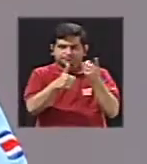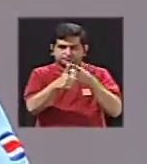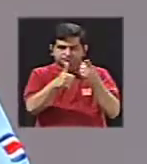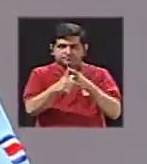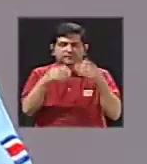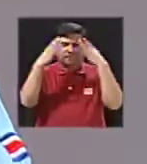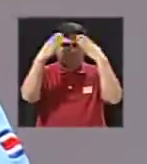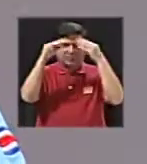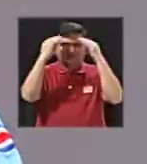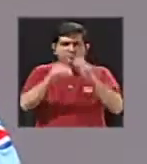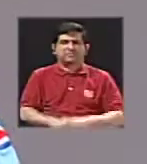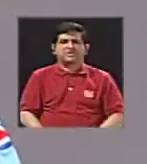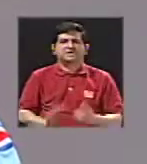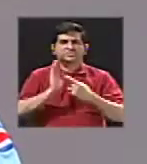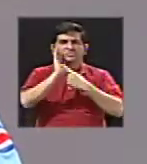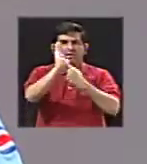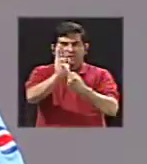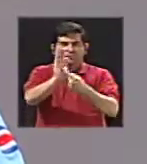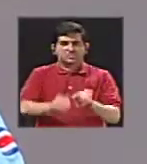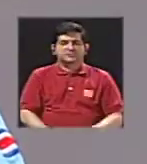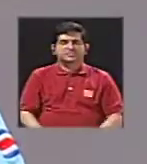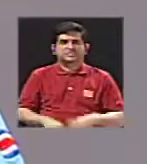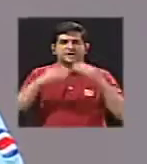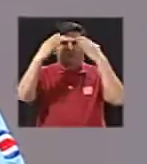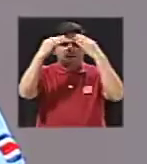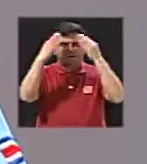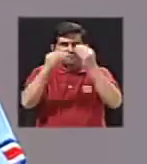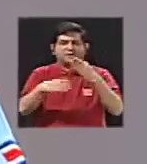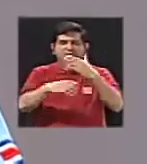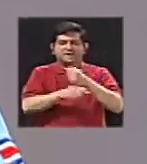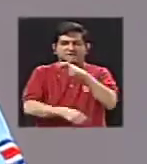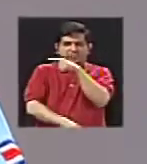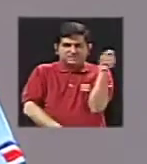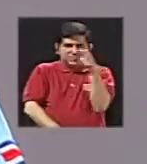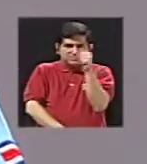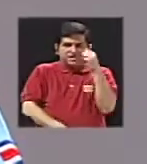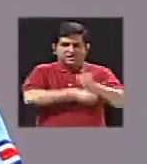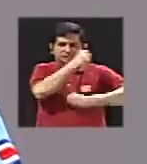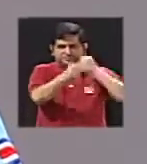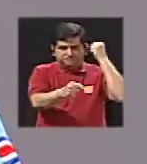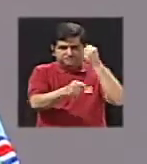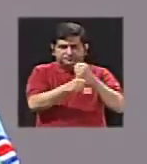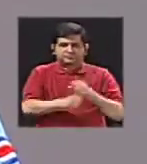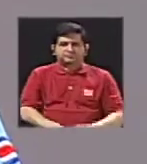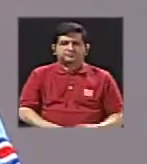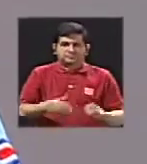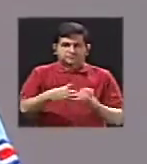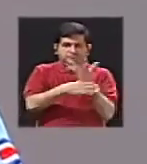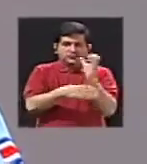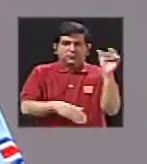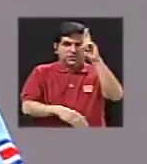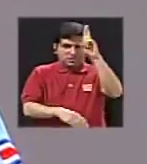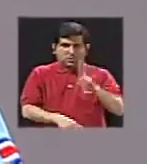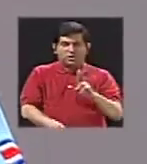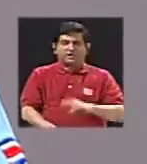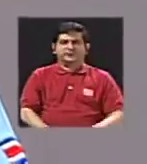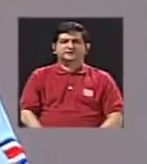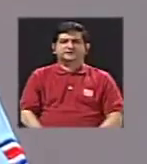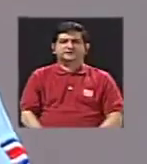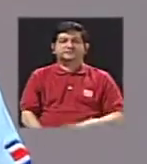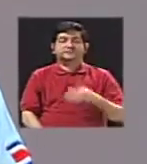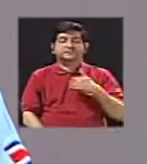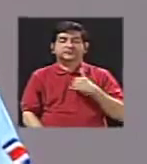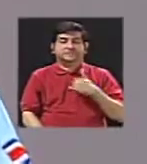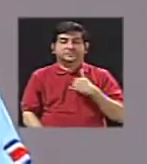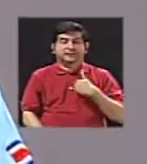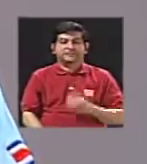esta información la publicamos en unos informes que hacemos mensuales y anuales de los volcanes de Costa Rica con una